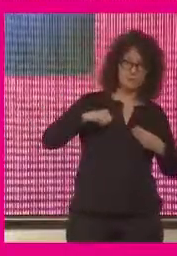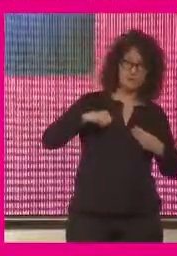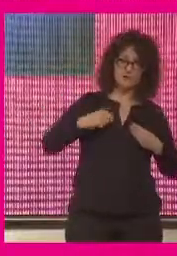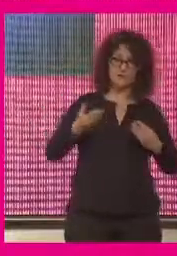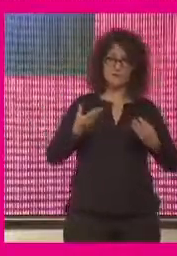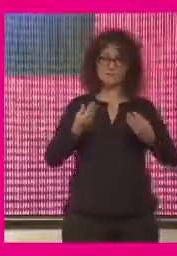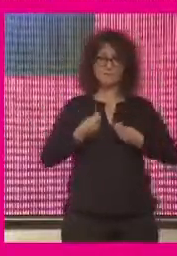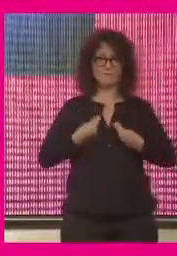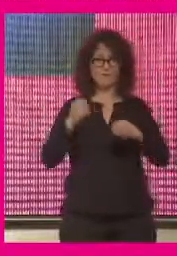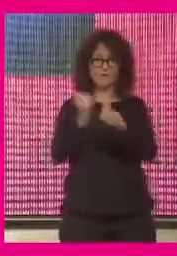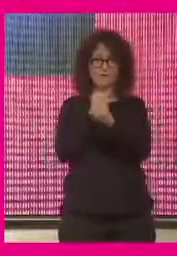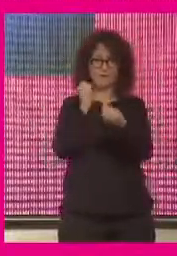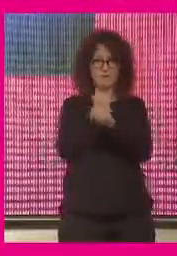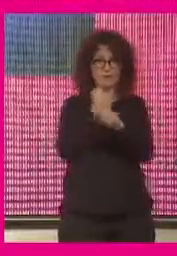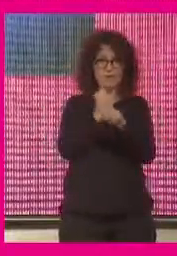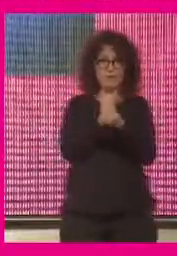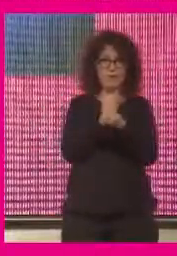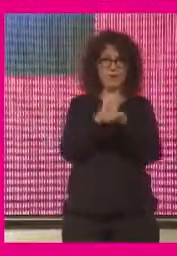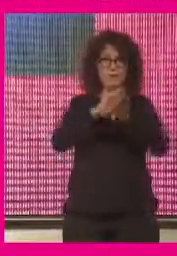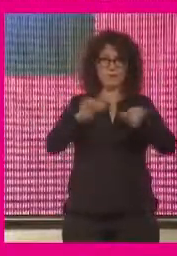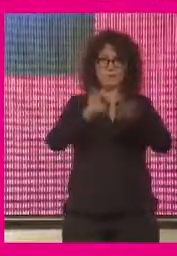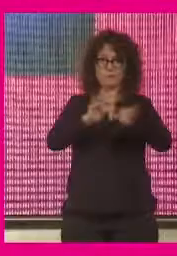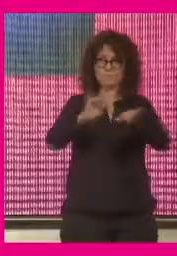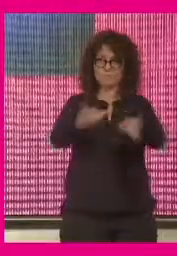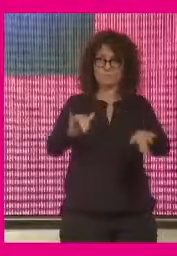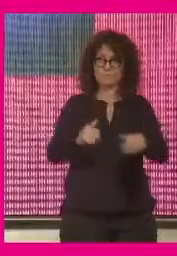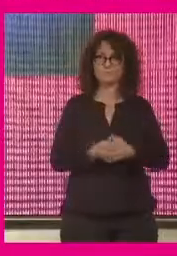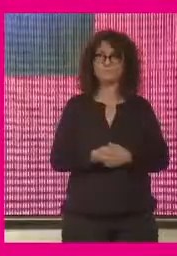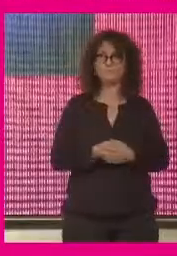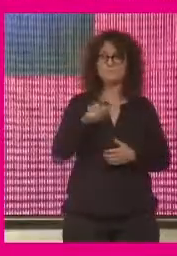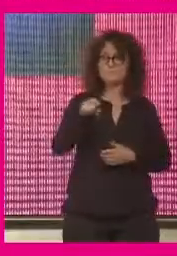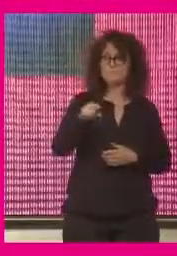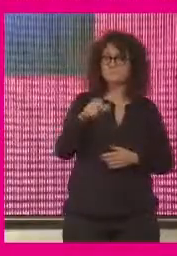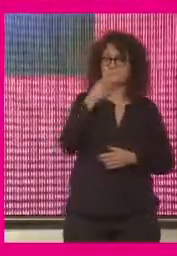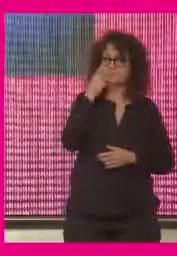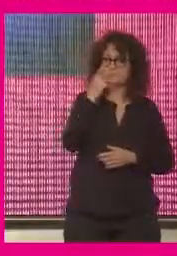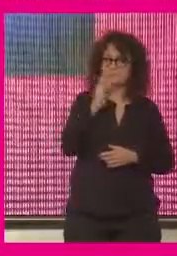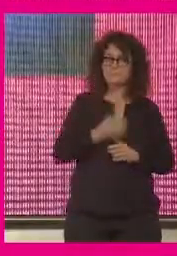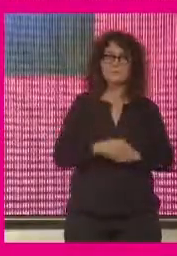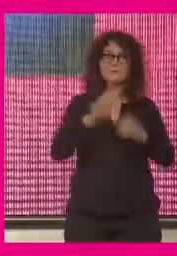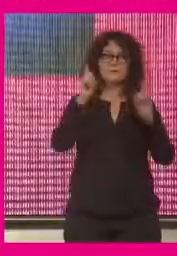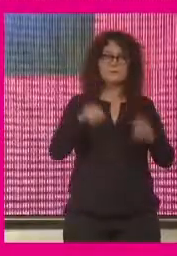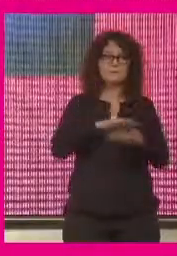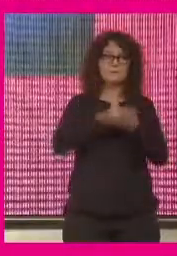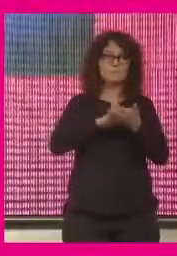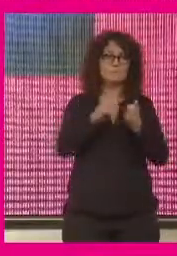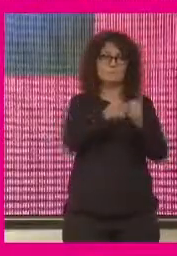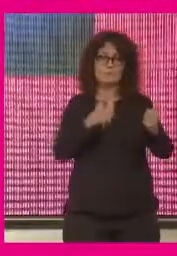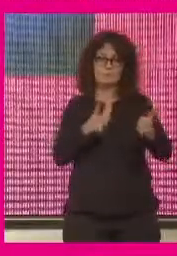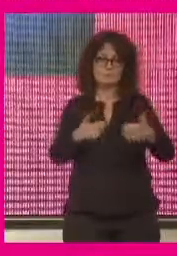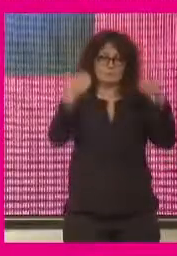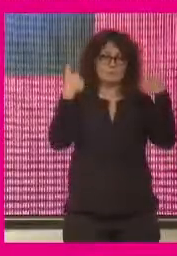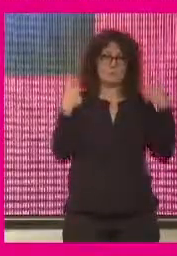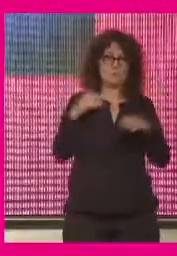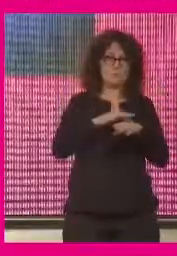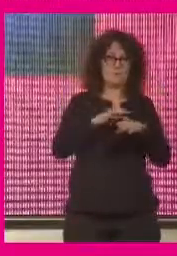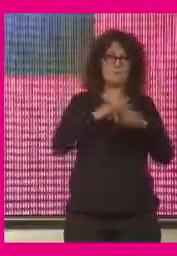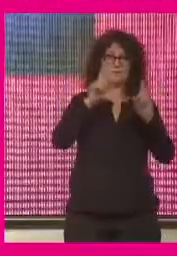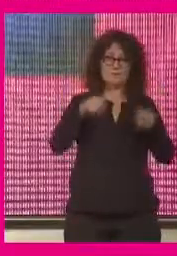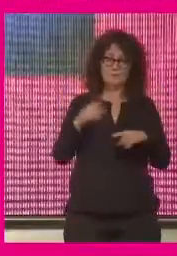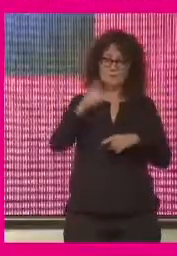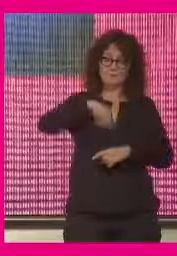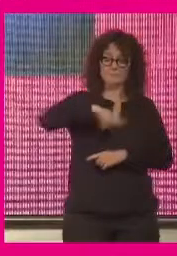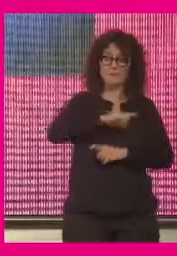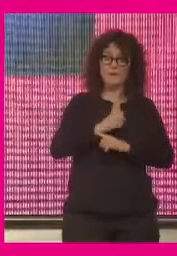laboral y ahora hago un comentario que han dicho ellos que me ha parecido muy interesante tenemos que abordar la brecha de competencias digitales tenemos que apoyar todo